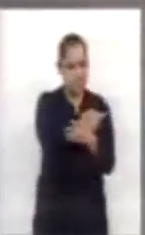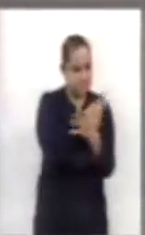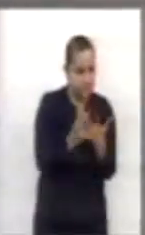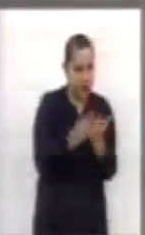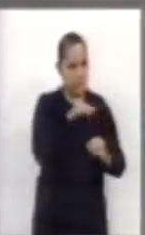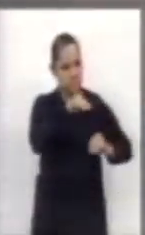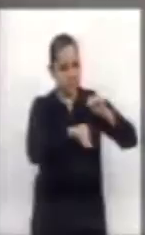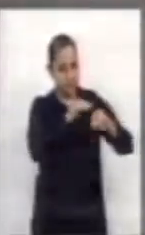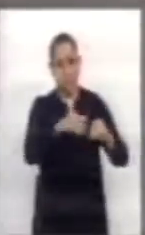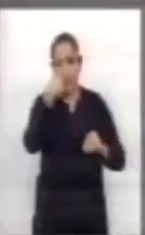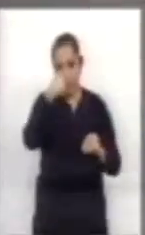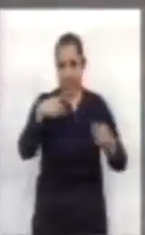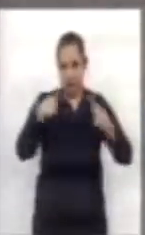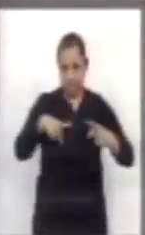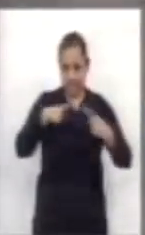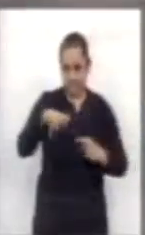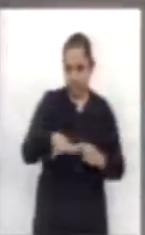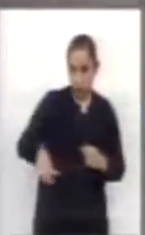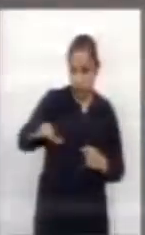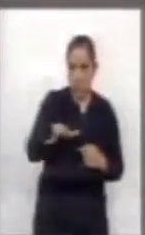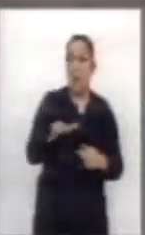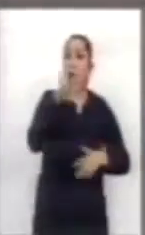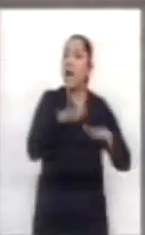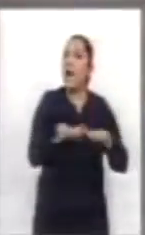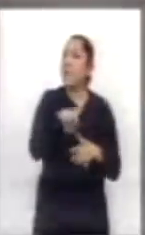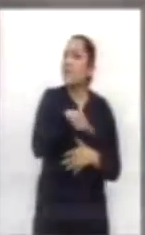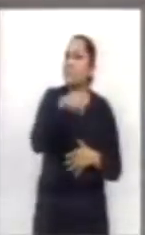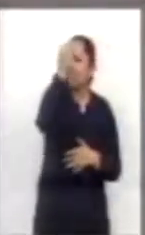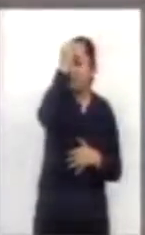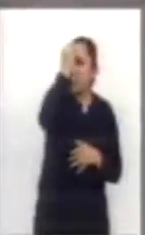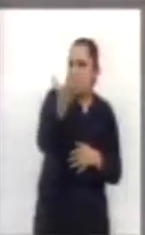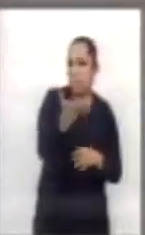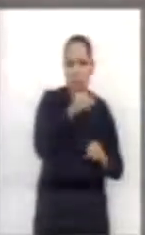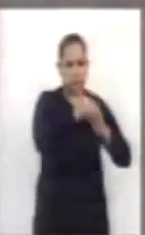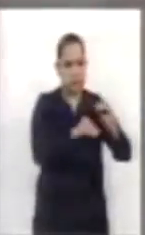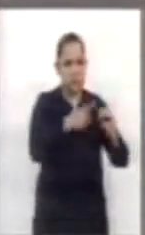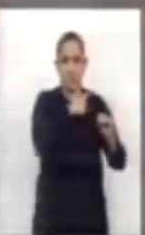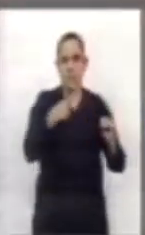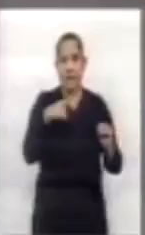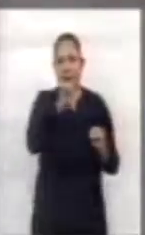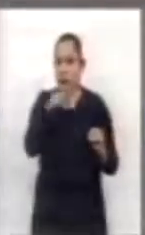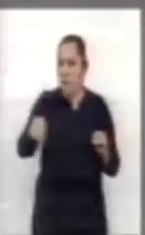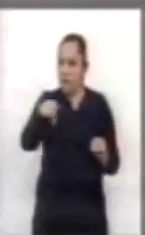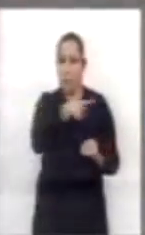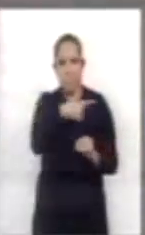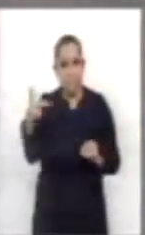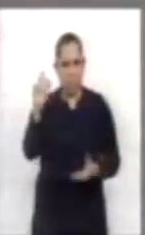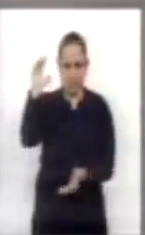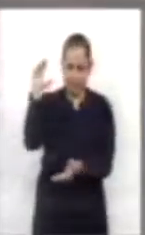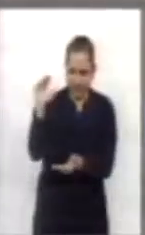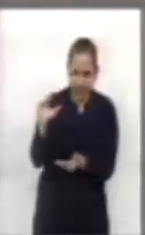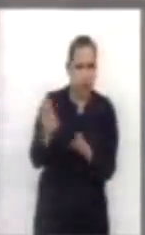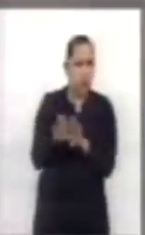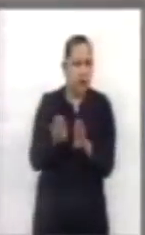social, se olvidan de las herramientas para superar la pobreza. Puede incluso estar a